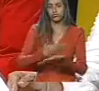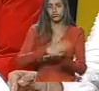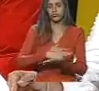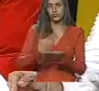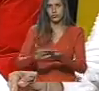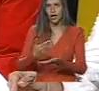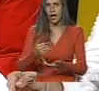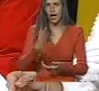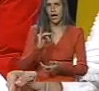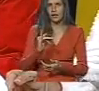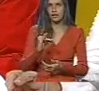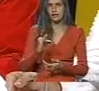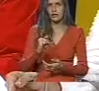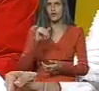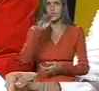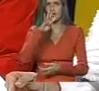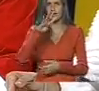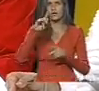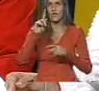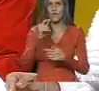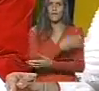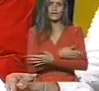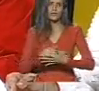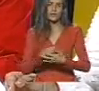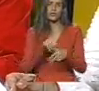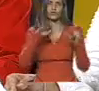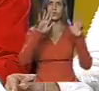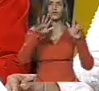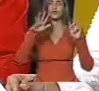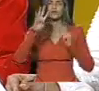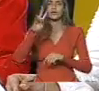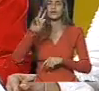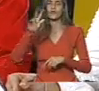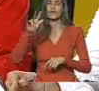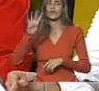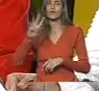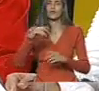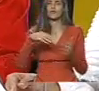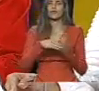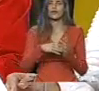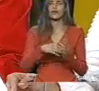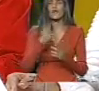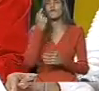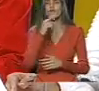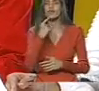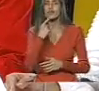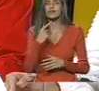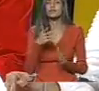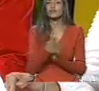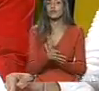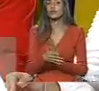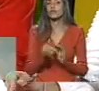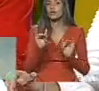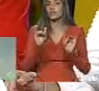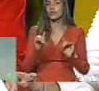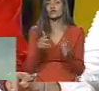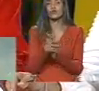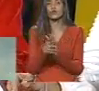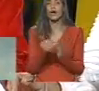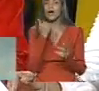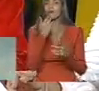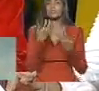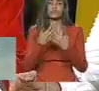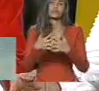Eso tiene un costo de 41 millones 234 mil 333 bolívares. De manera cúpira con una planta